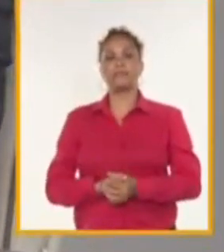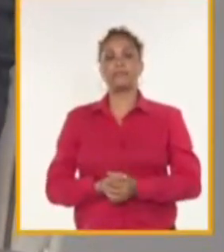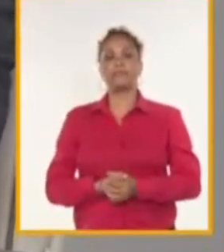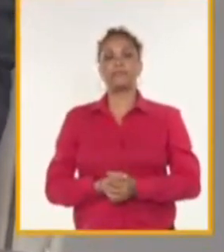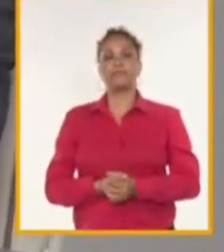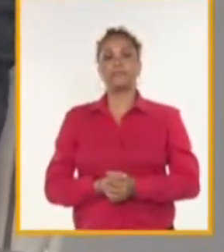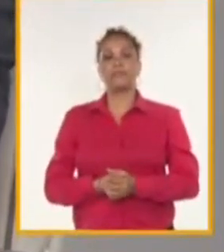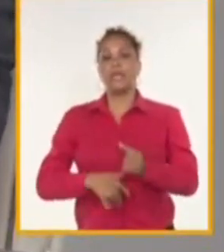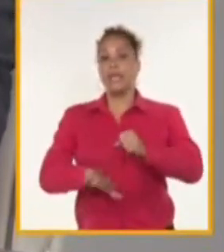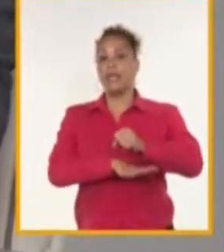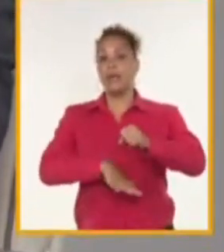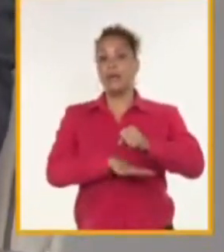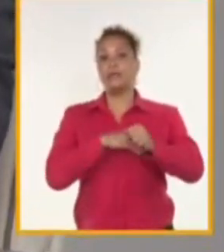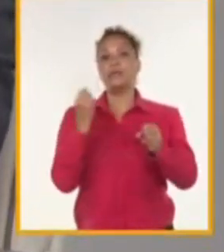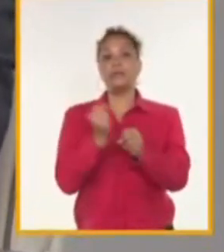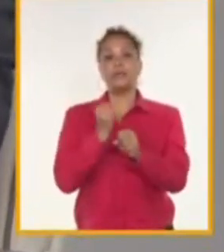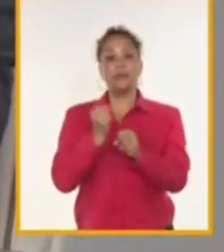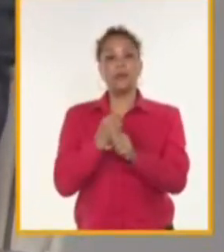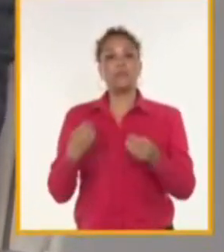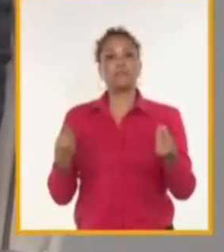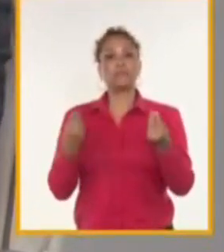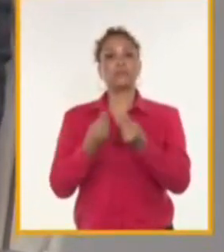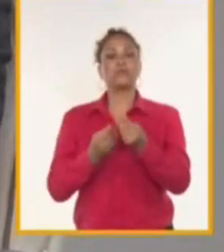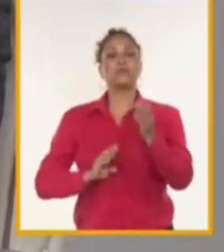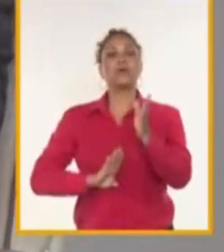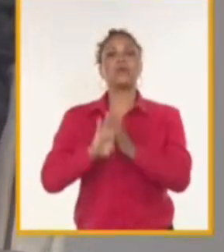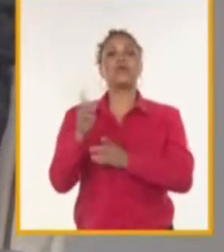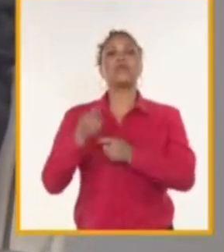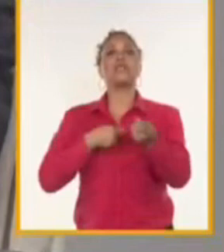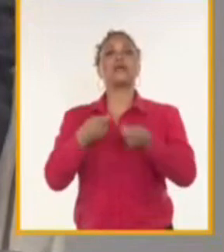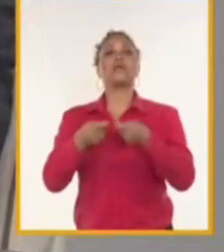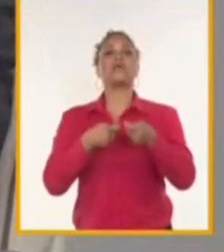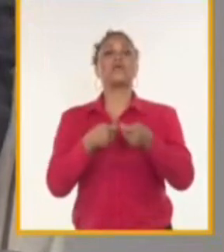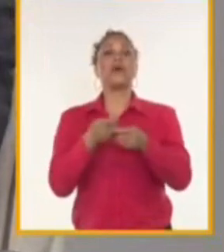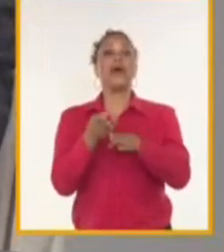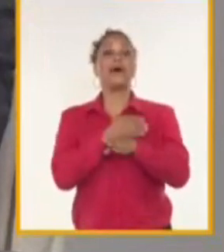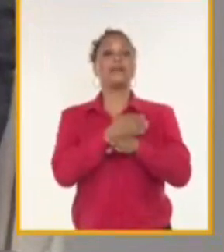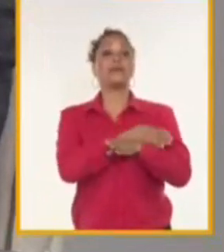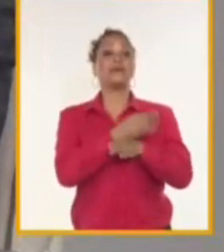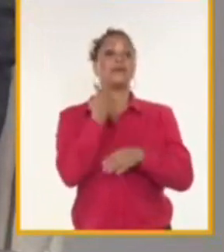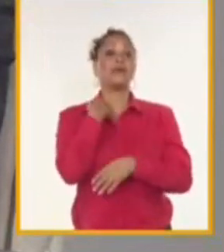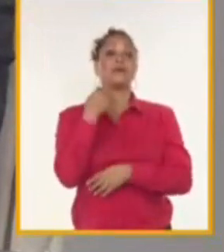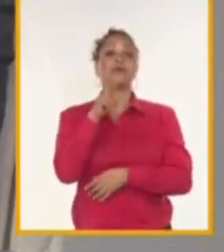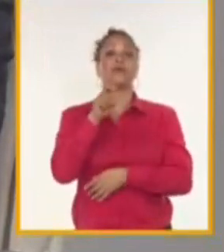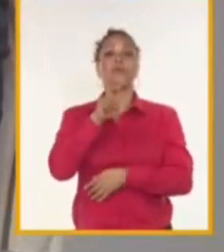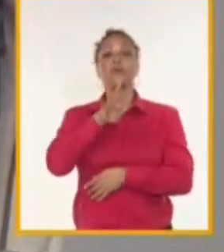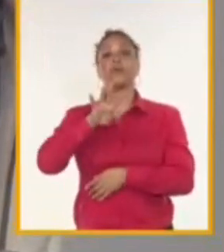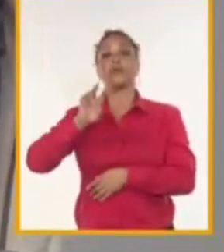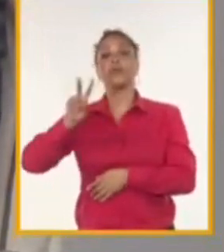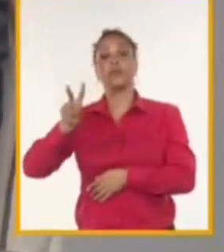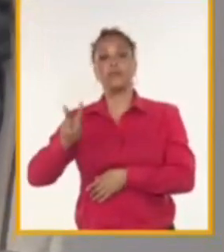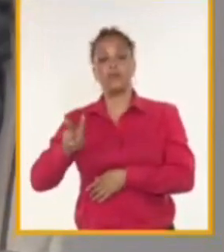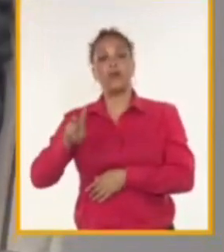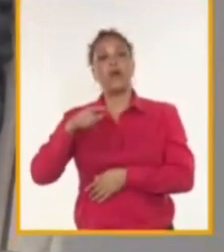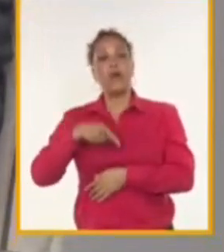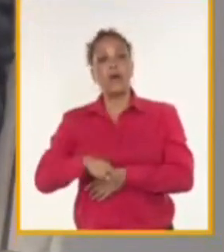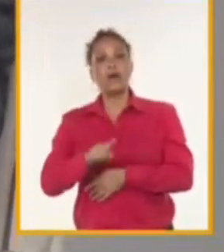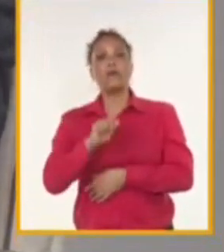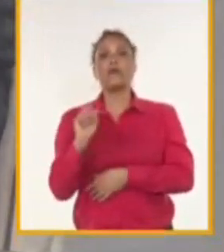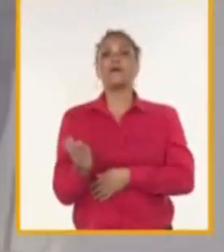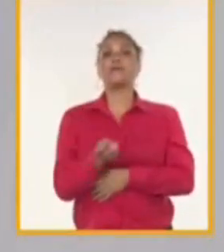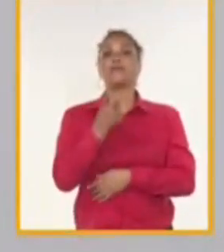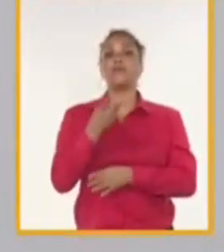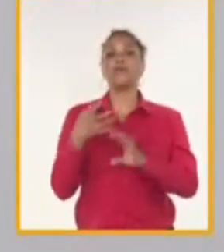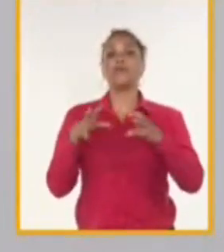trabajamos con el programa de desarrollo y negocios, que es un programa trazado hasta el año 2042 y que ha tenido ya dos salidas parciales.